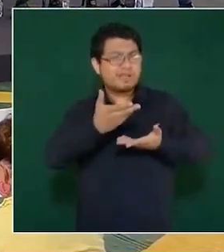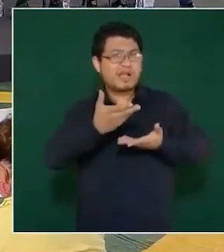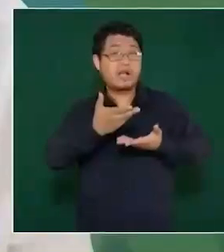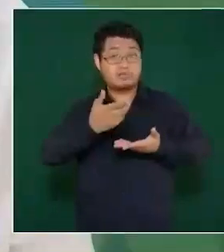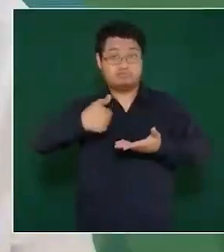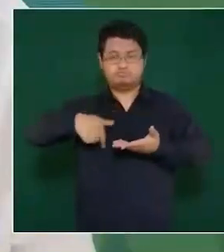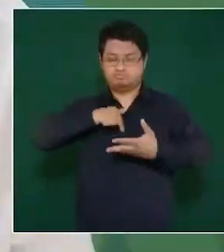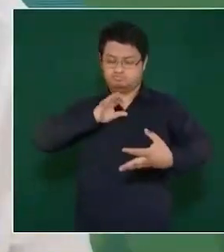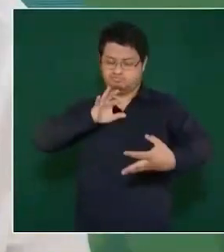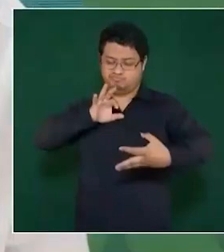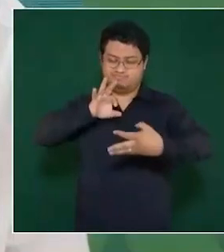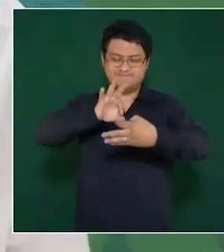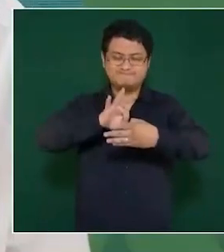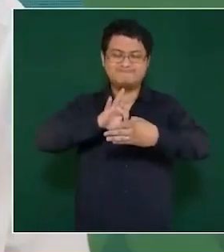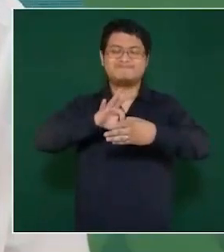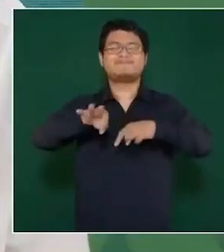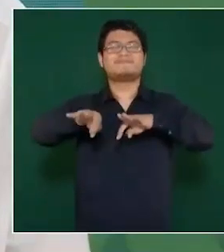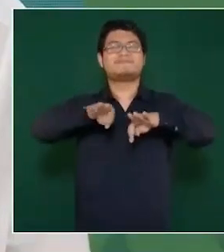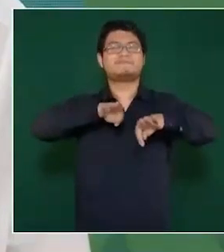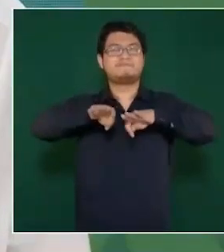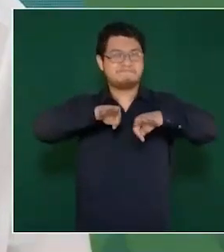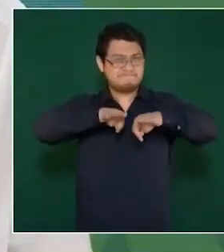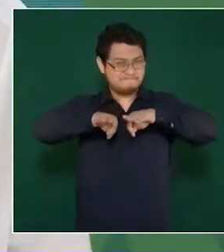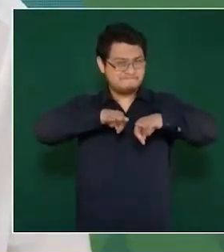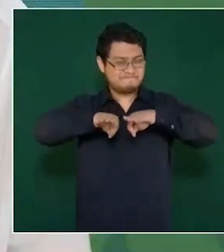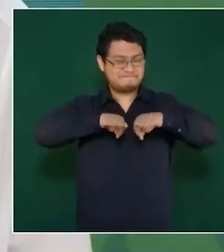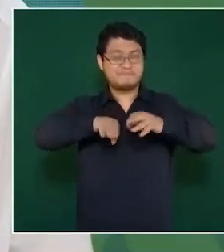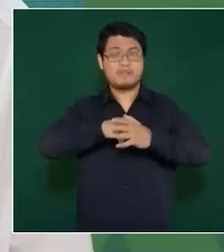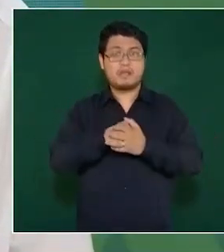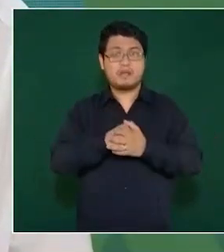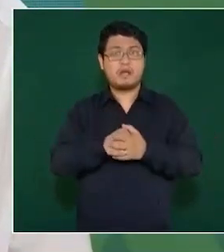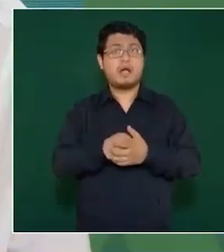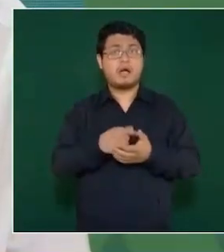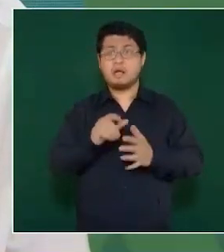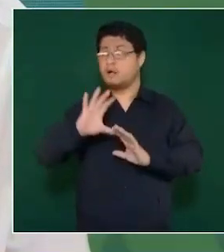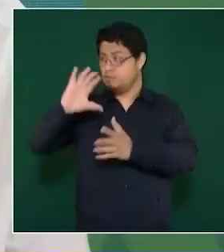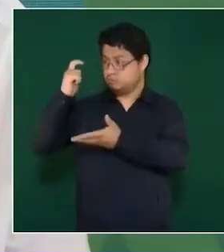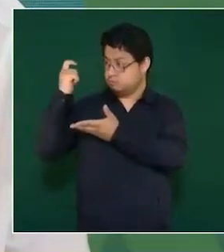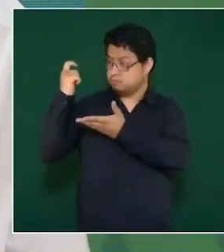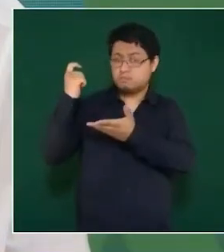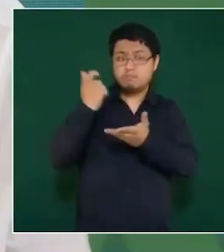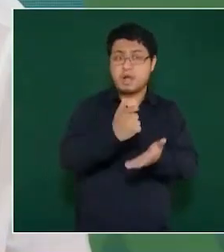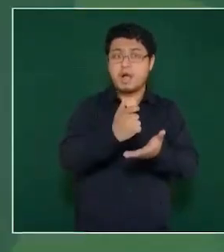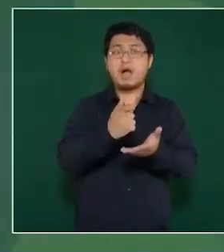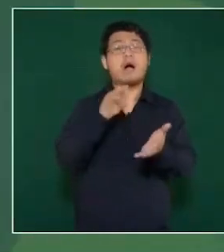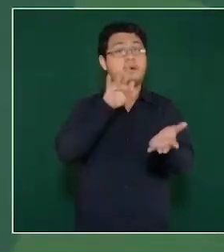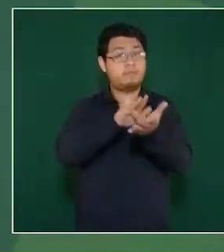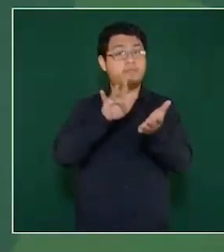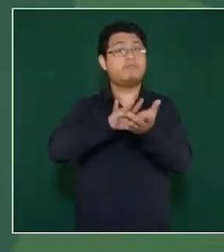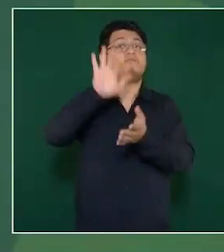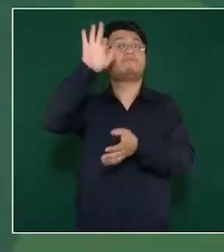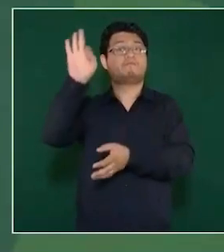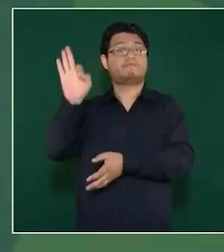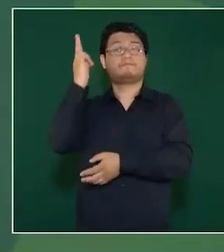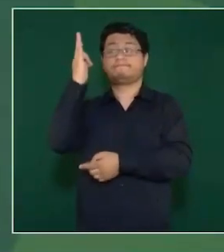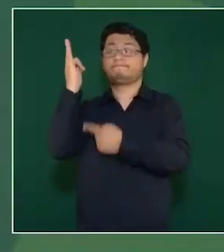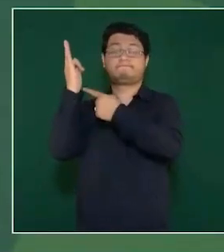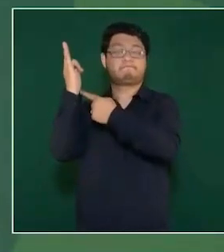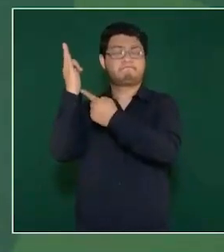en Campeche. Campeche se están haciendo inversiones federales muy